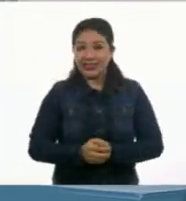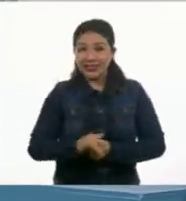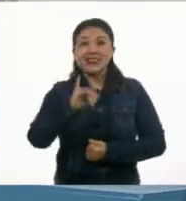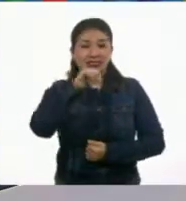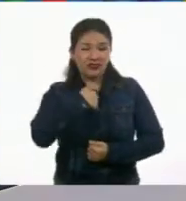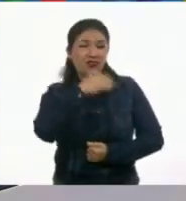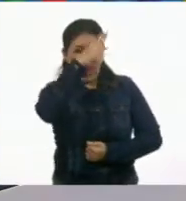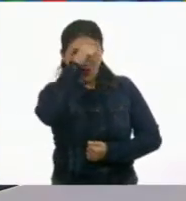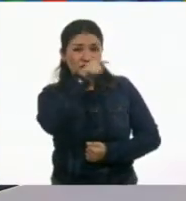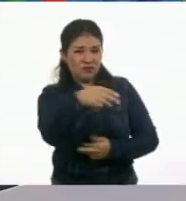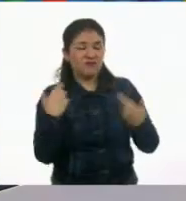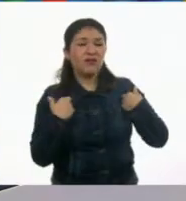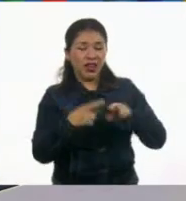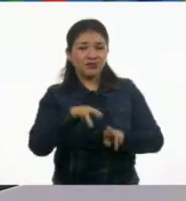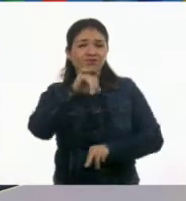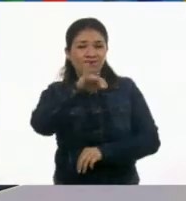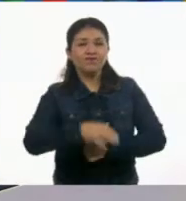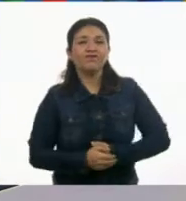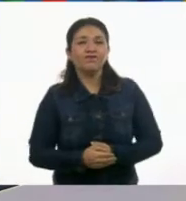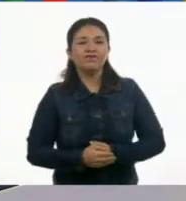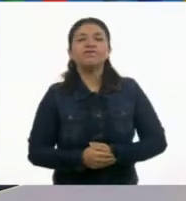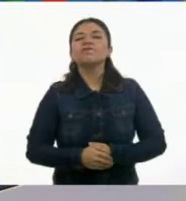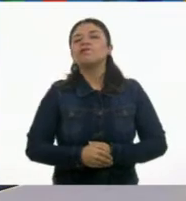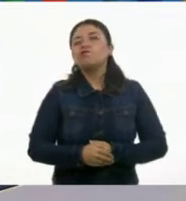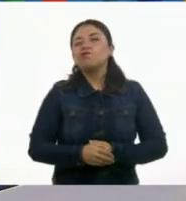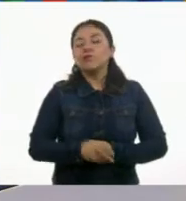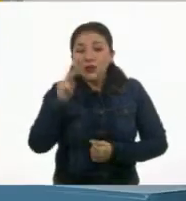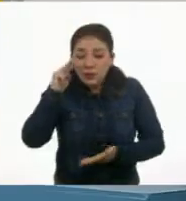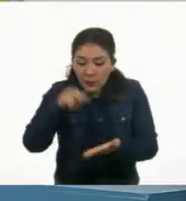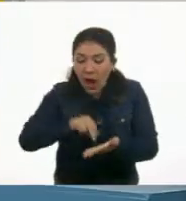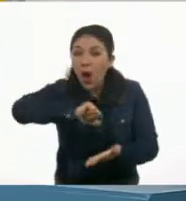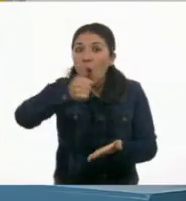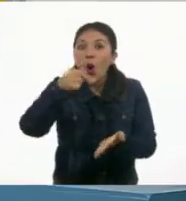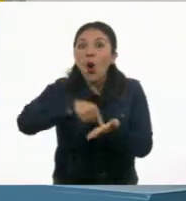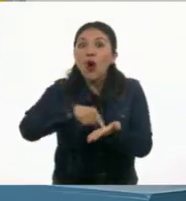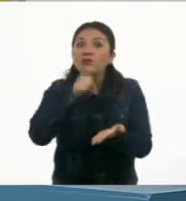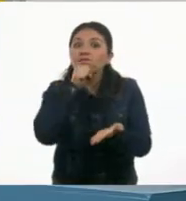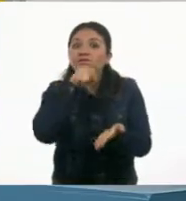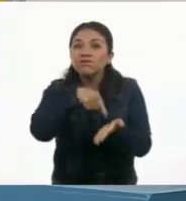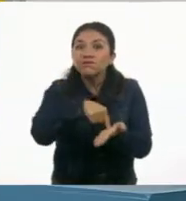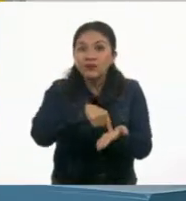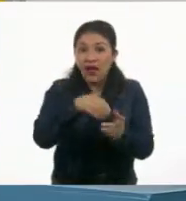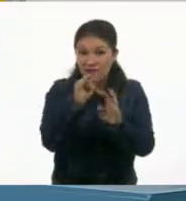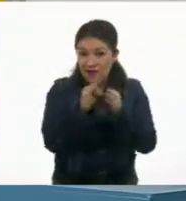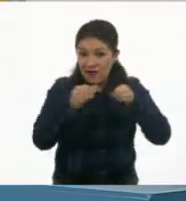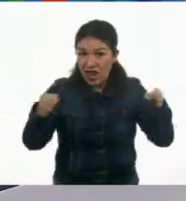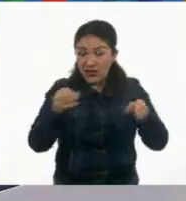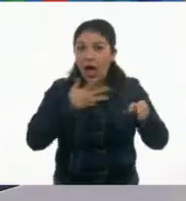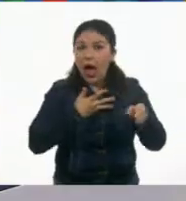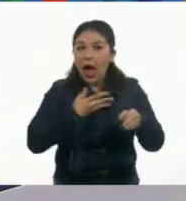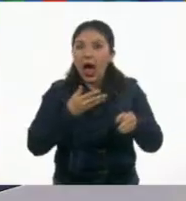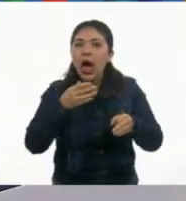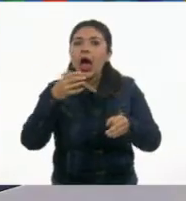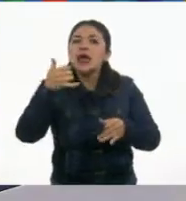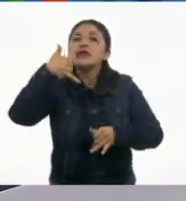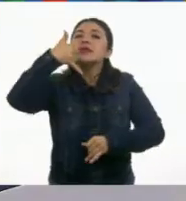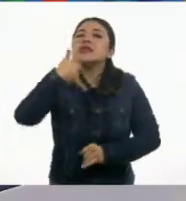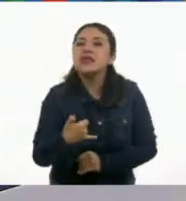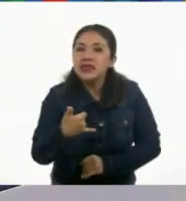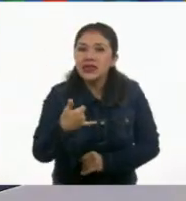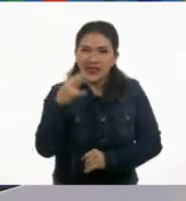acuerdo con usted, profesor. Aquí hay otra pista, maestro. Esa frase termina con I,